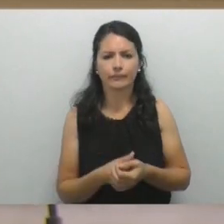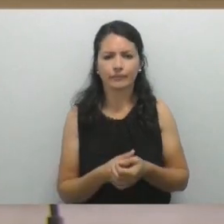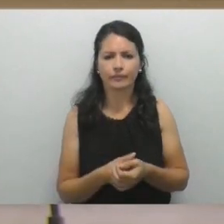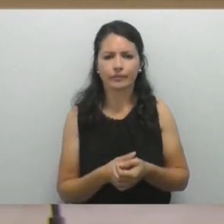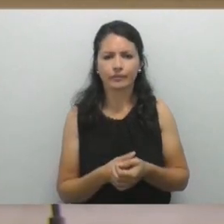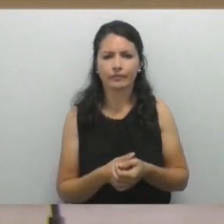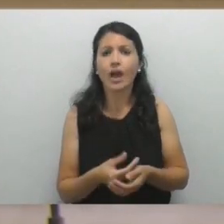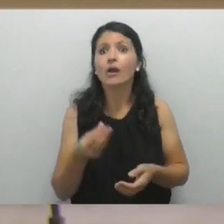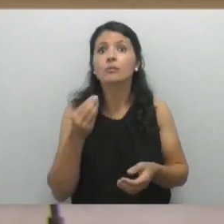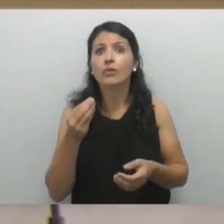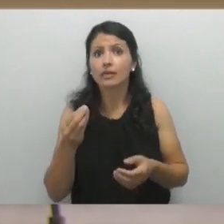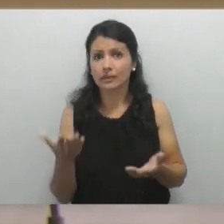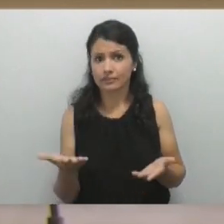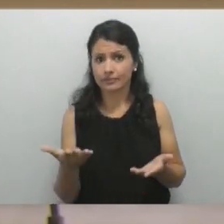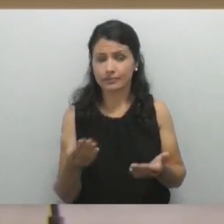¿Por qué?